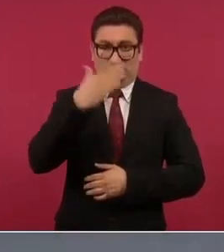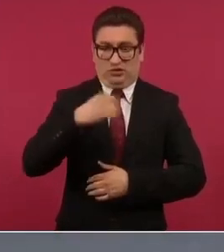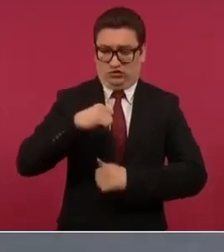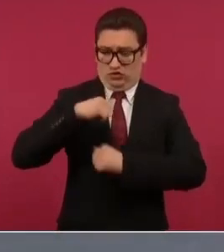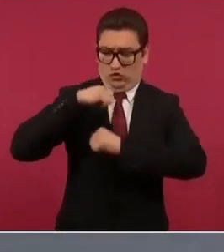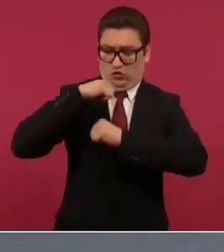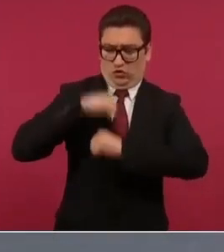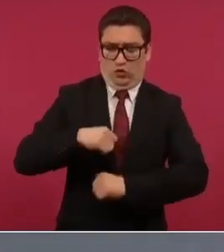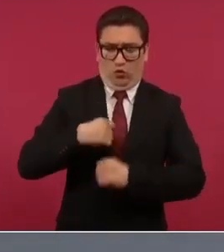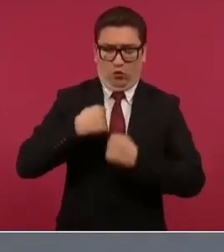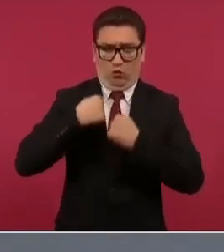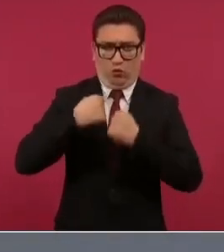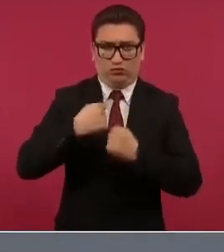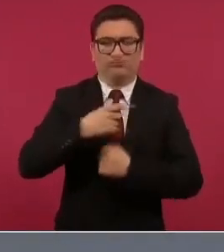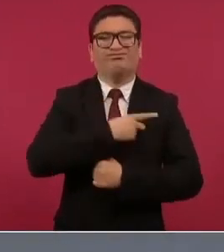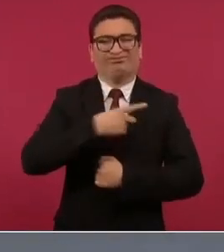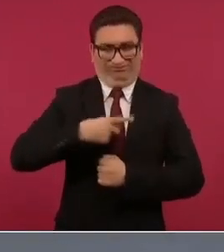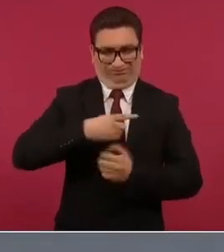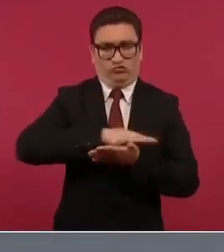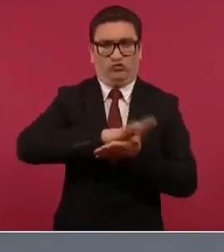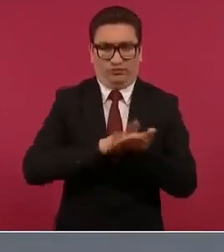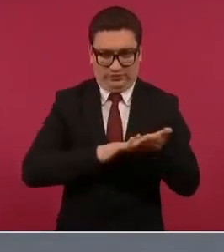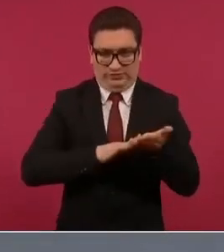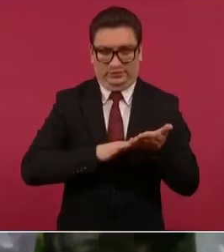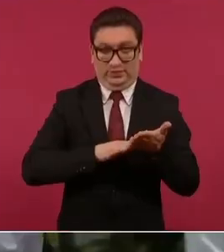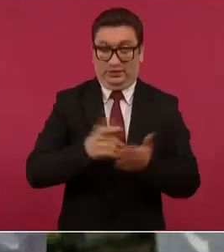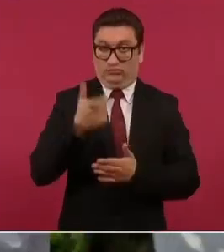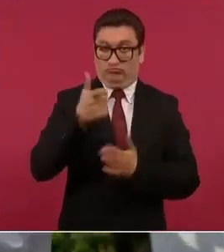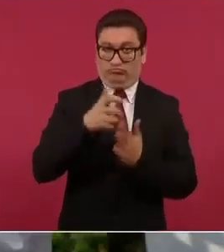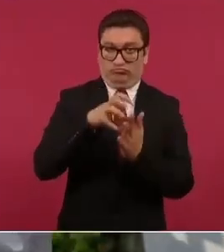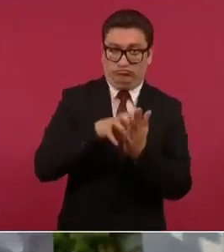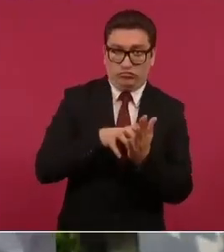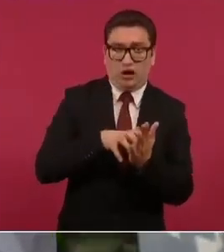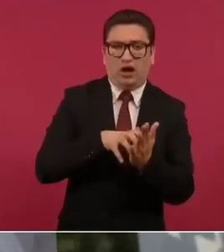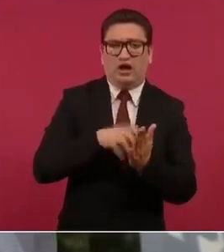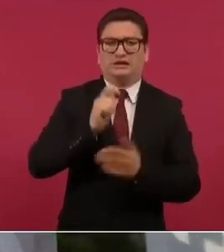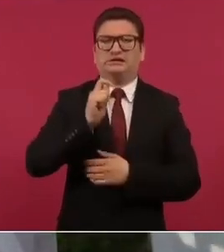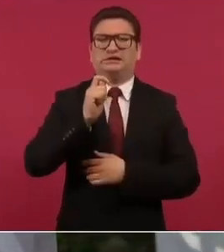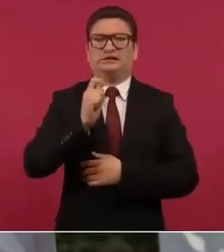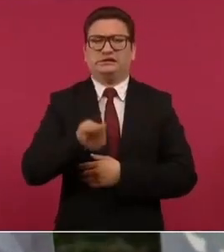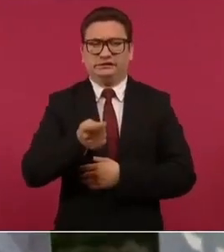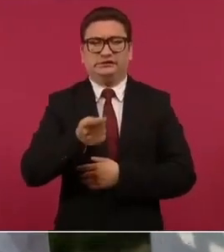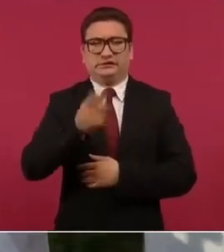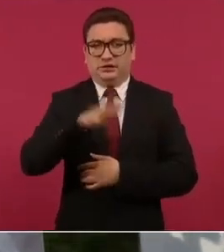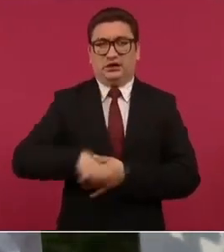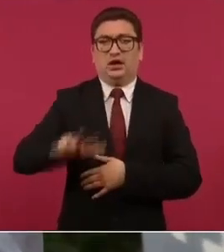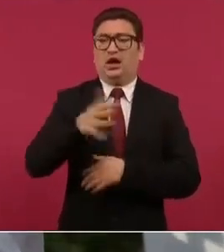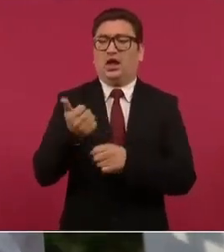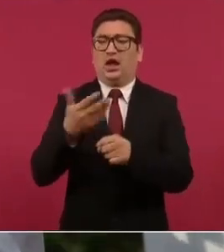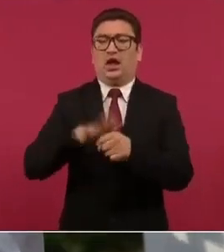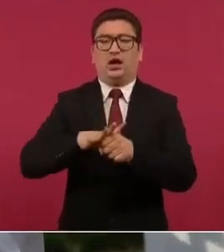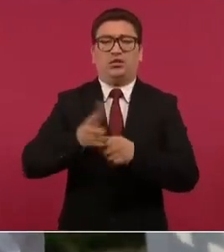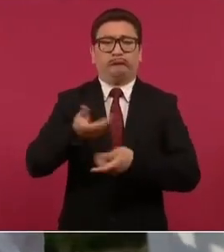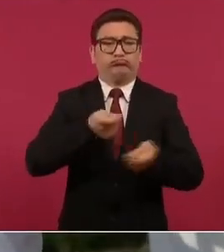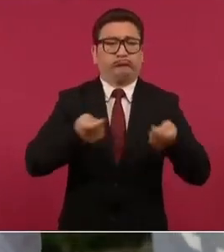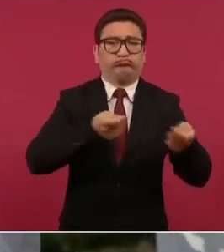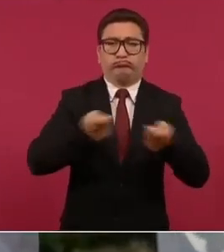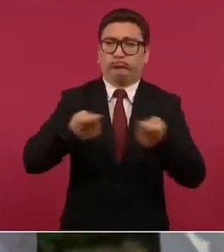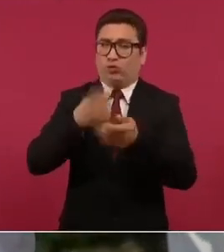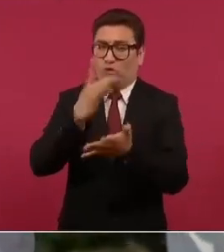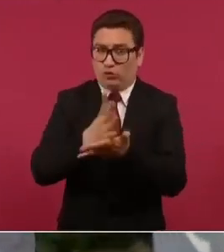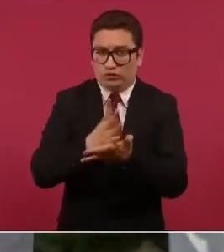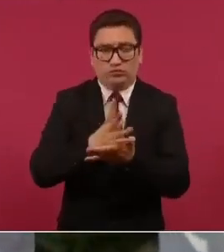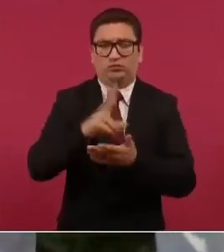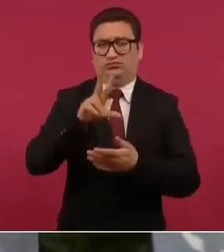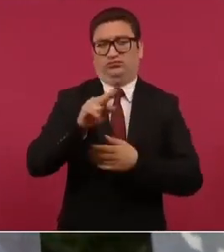y que la austeridad no es un asunto administrativo sino